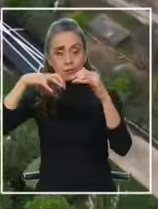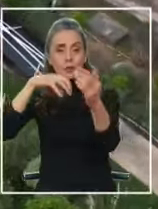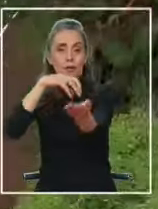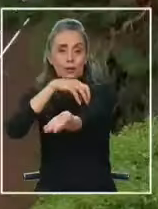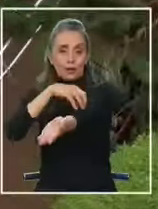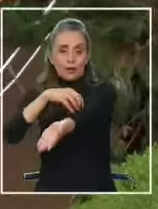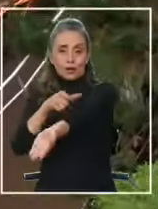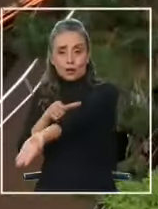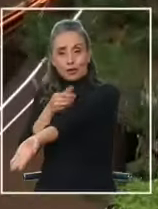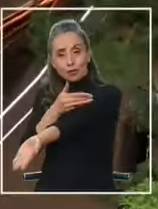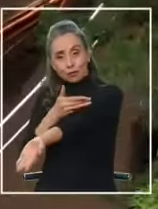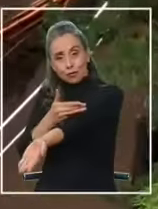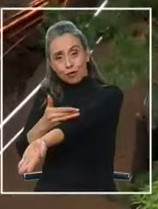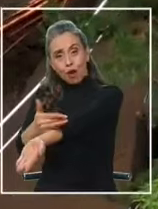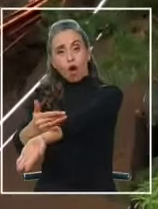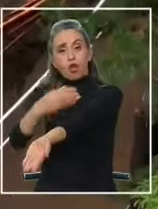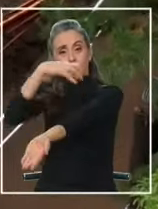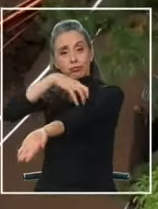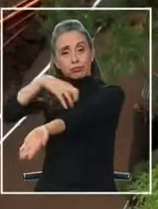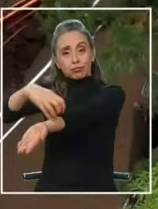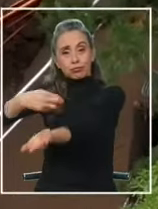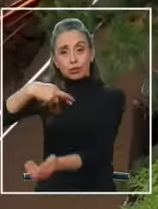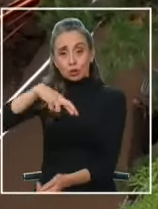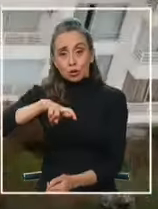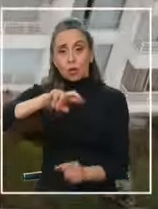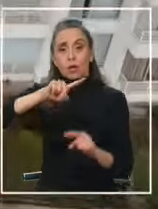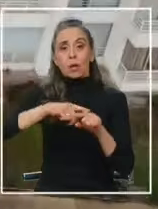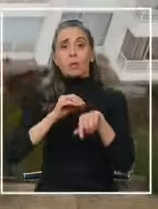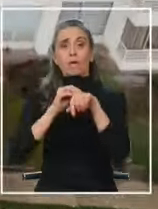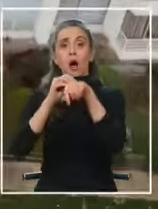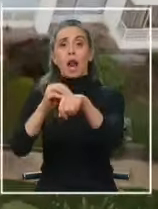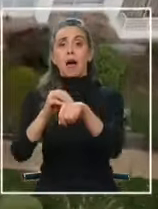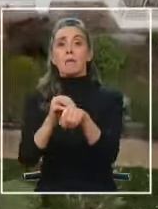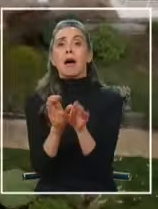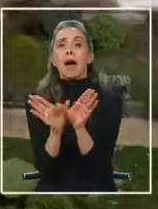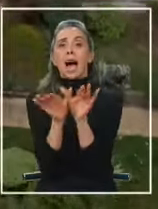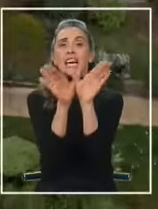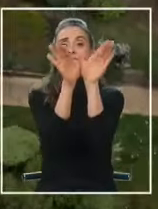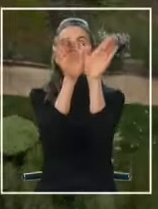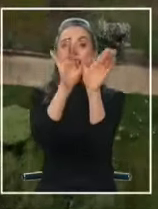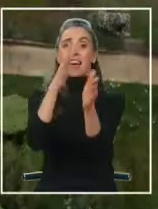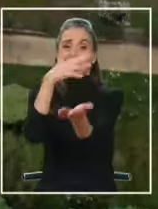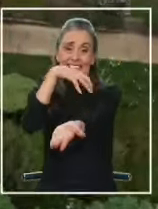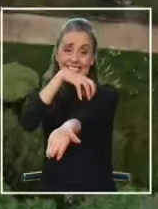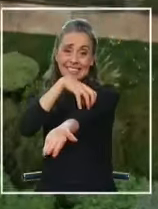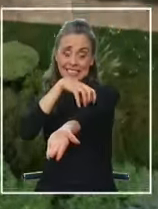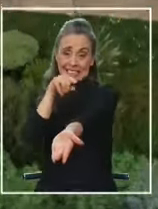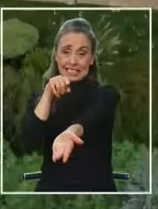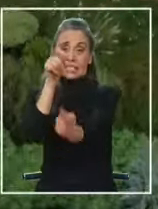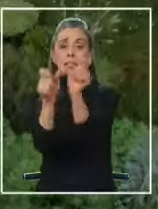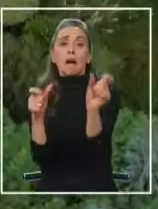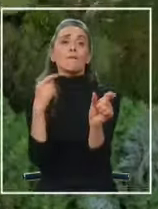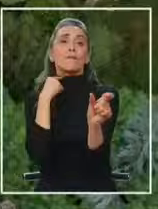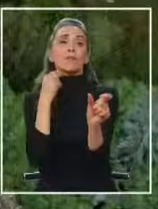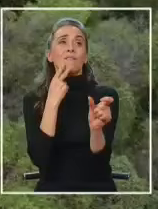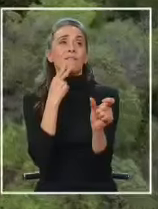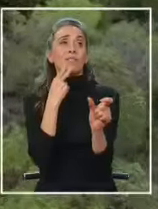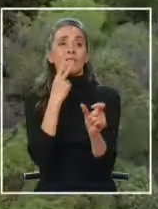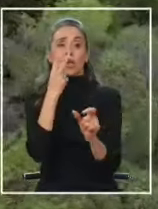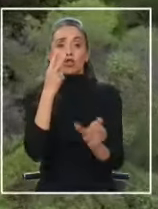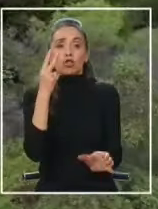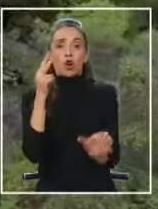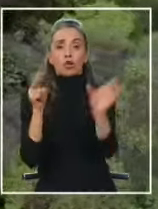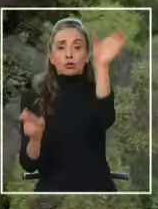zona centro-sur del país provocó una nueva alarma en Reñaca. Esta vez los afectados son los habitantes de